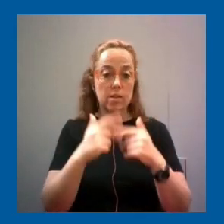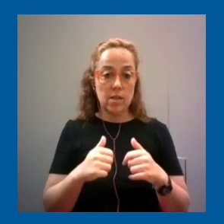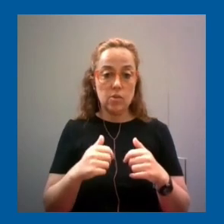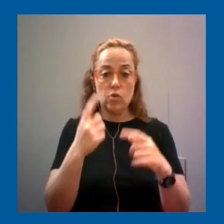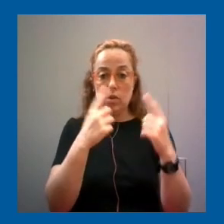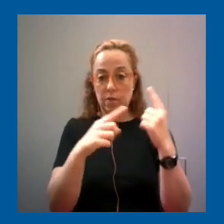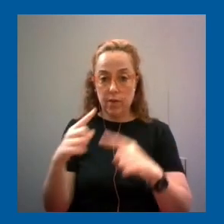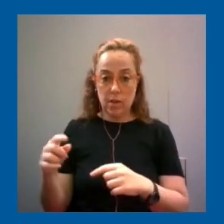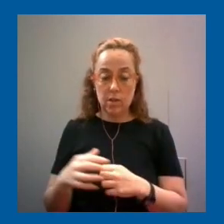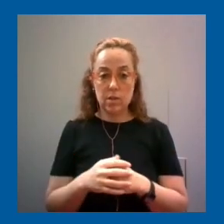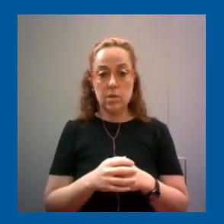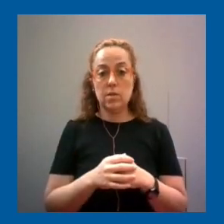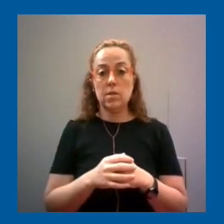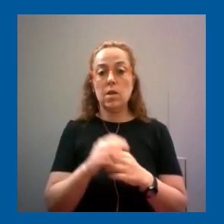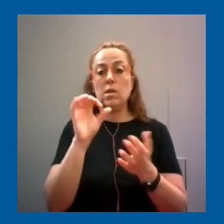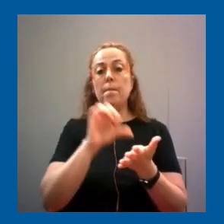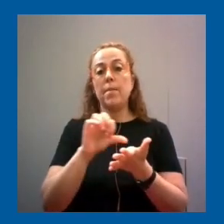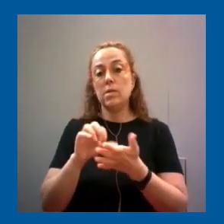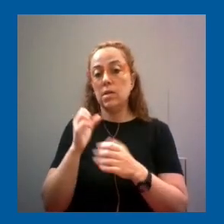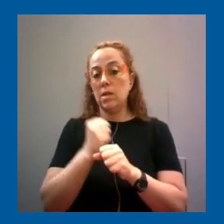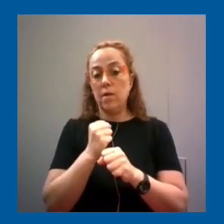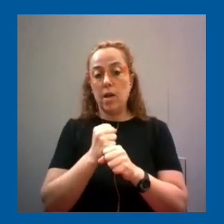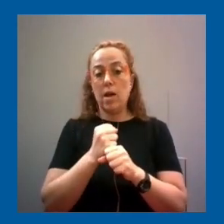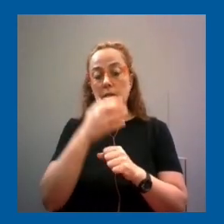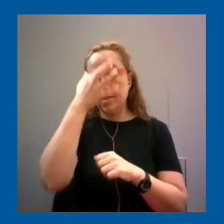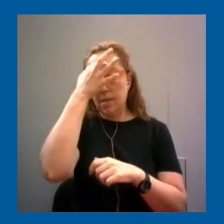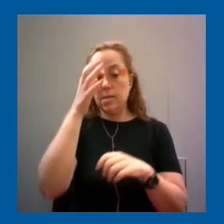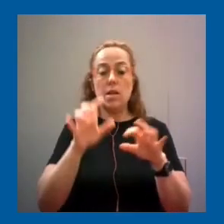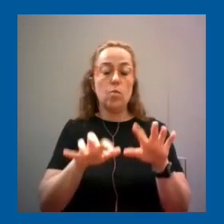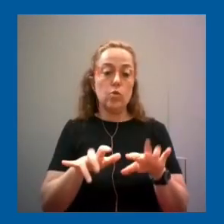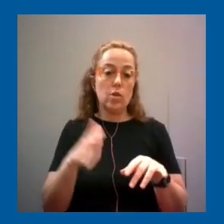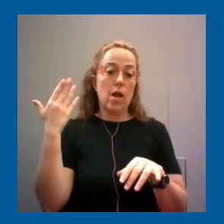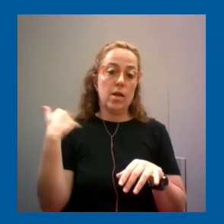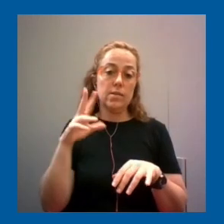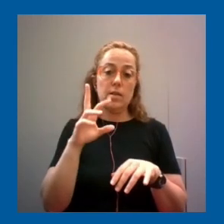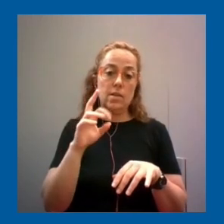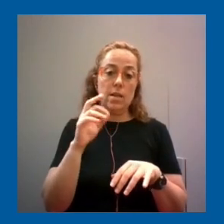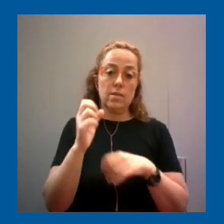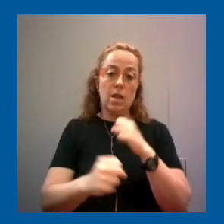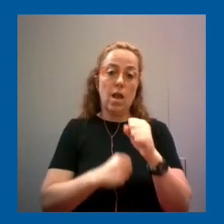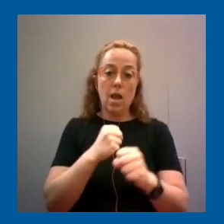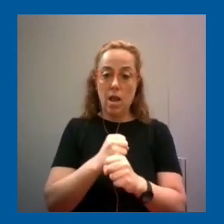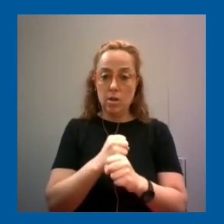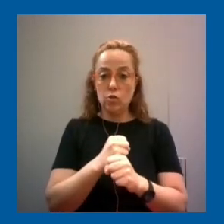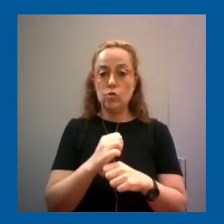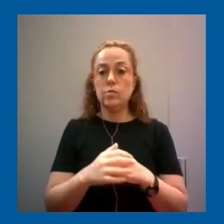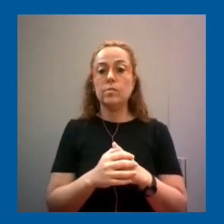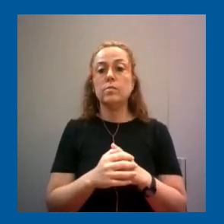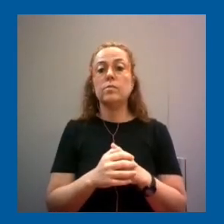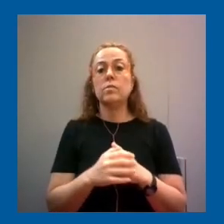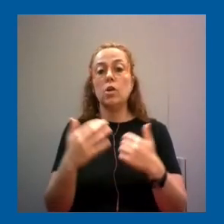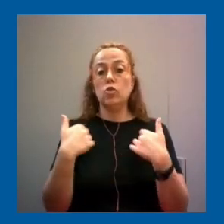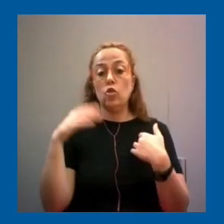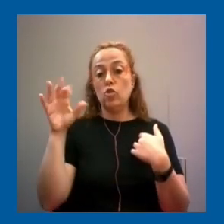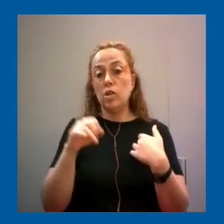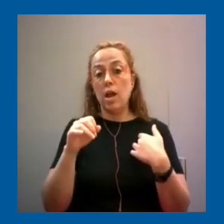hay países que vienen trabajando en ciencia de la computación desde hace 20, 30 años y yo les traje acá uno de los